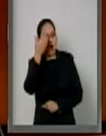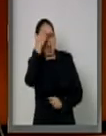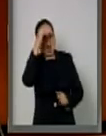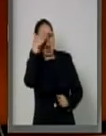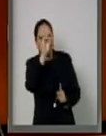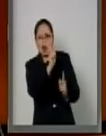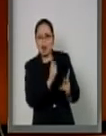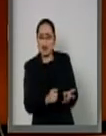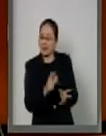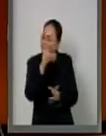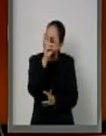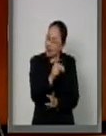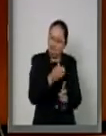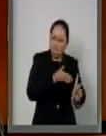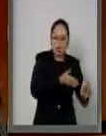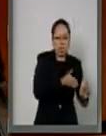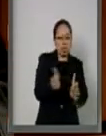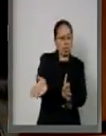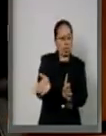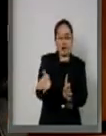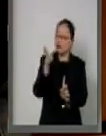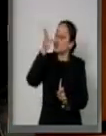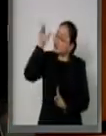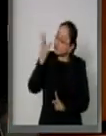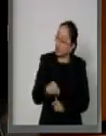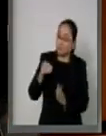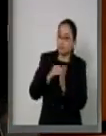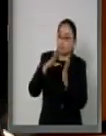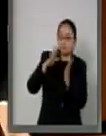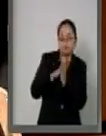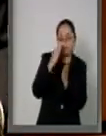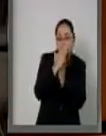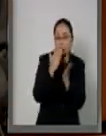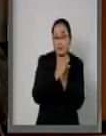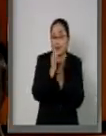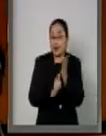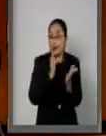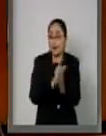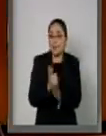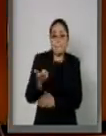transgiversar lo que diáfana y claramente establece el orden legal.